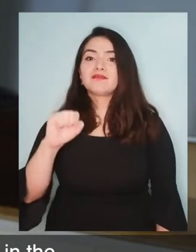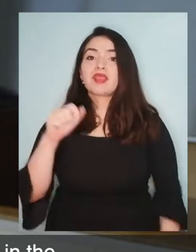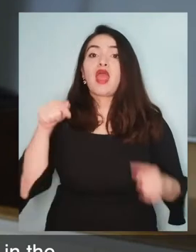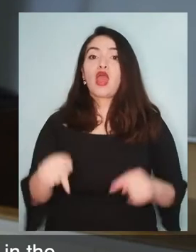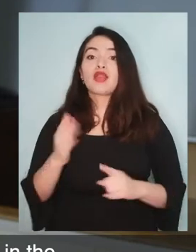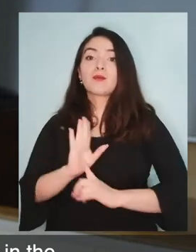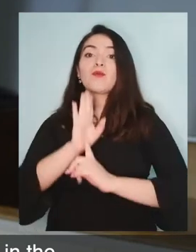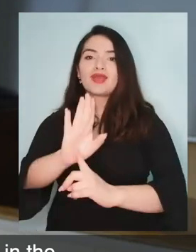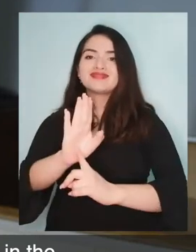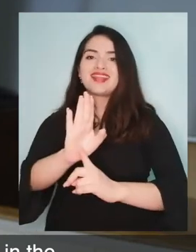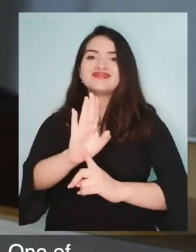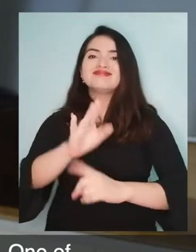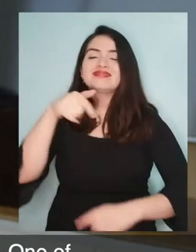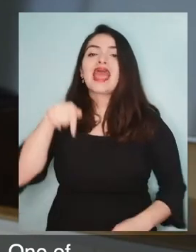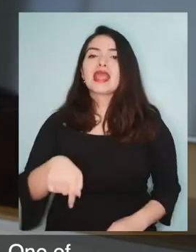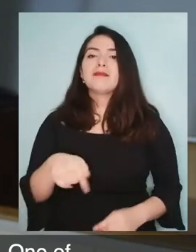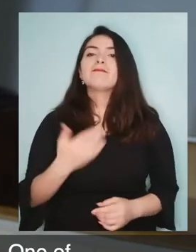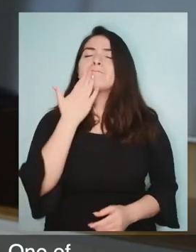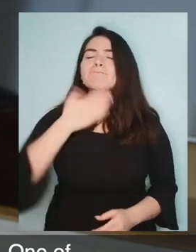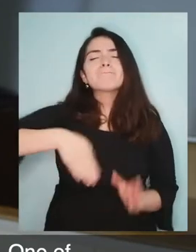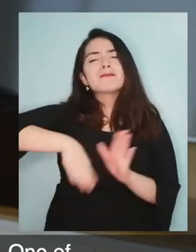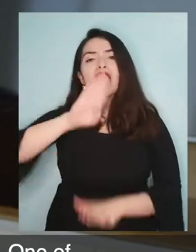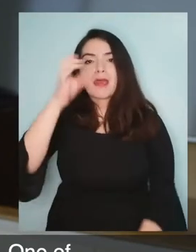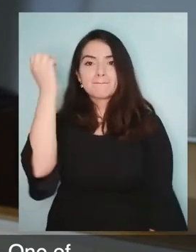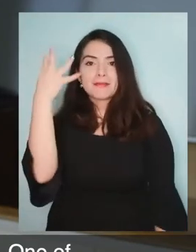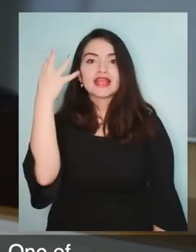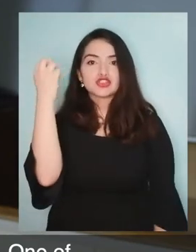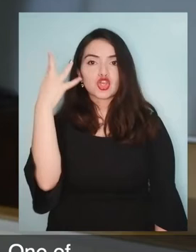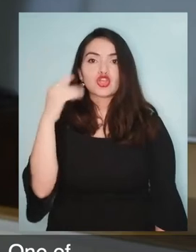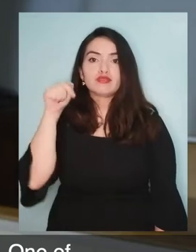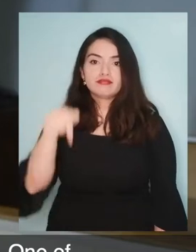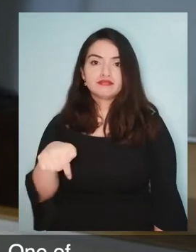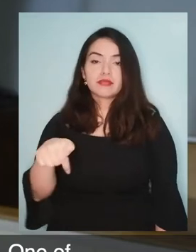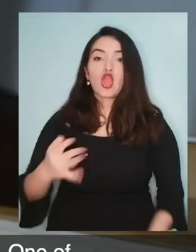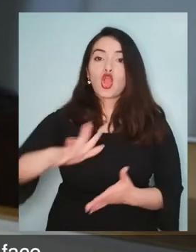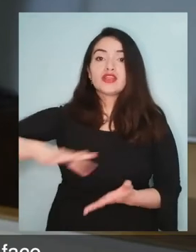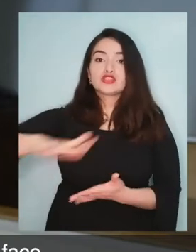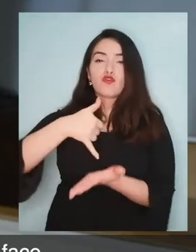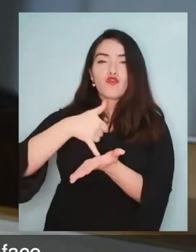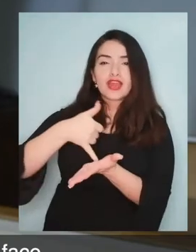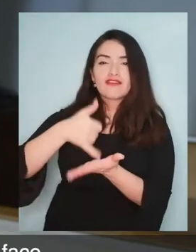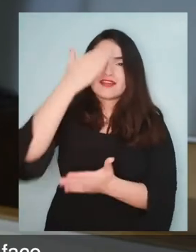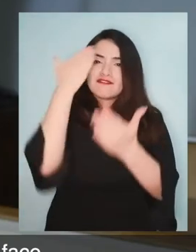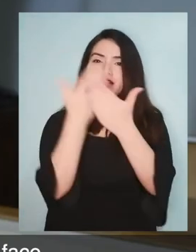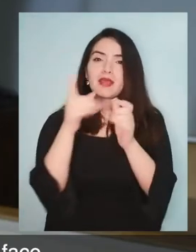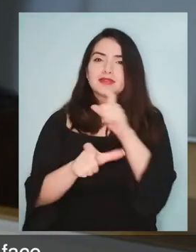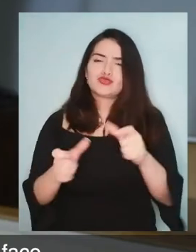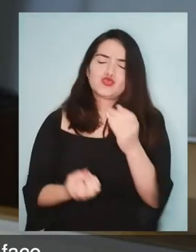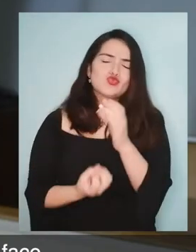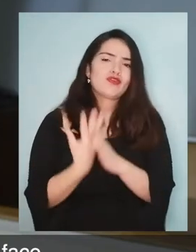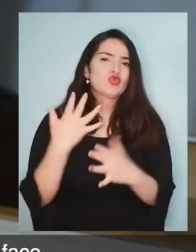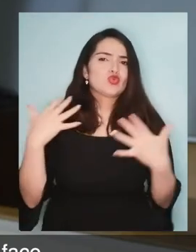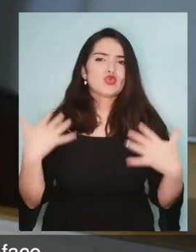La económica que ya se asoma en la región será protagonista de esta nueva vida y una de las mayores lecciones que nos deja es que las condiciones de vulnerabilidad que enfrentan las